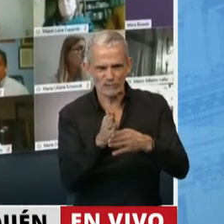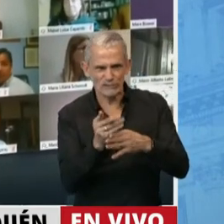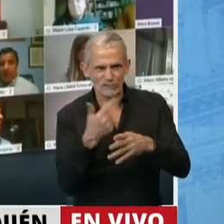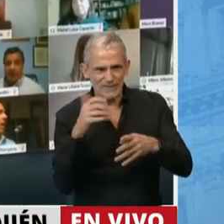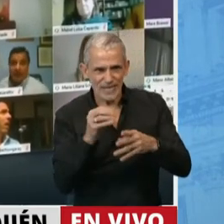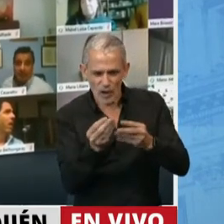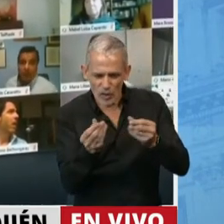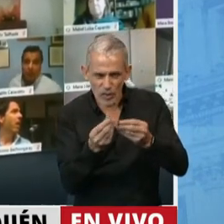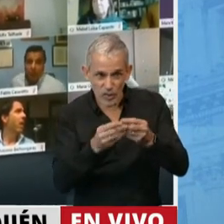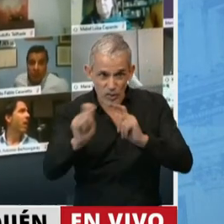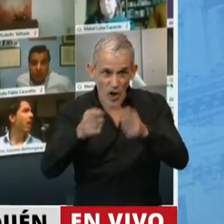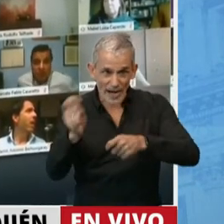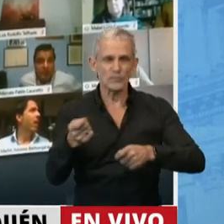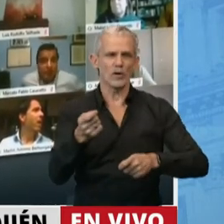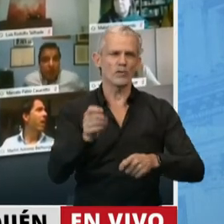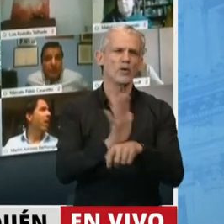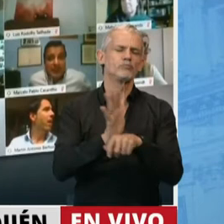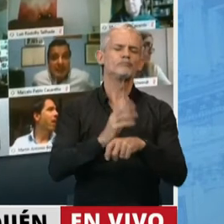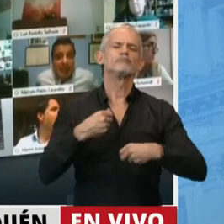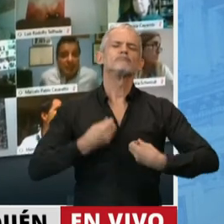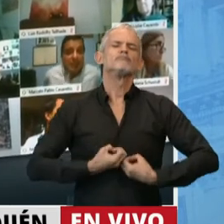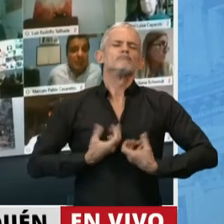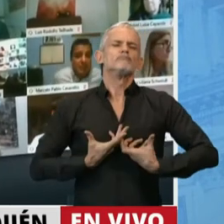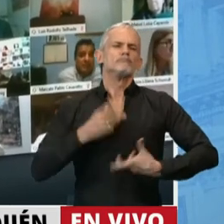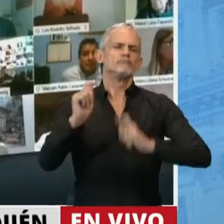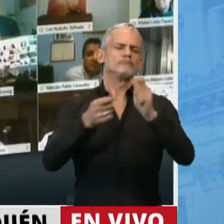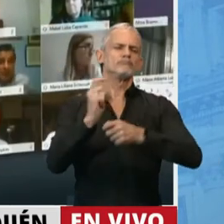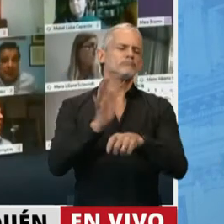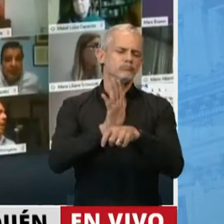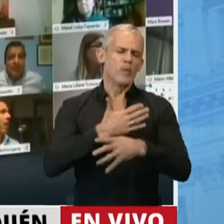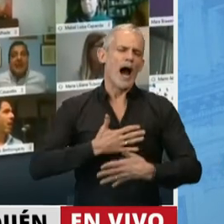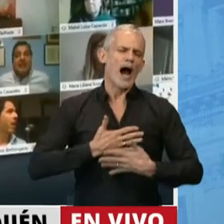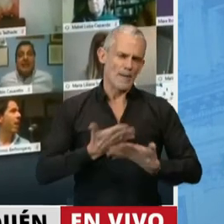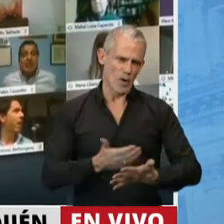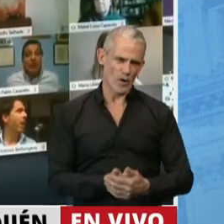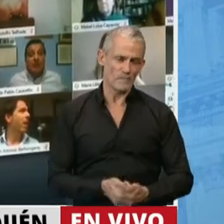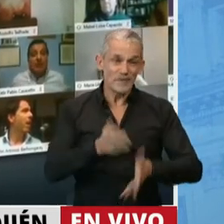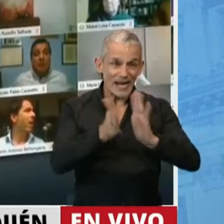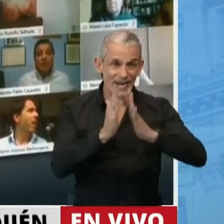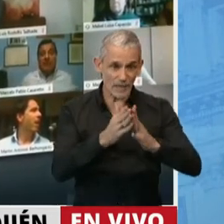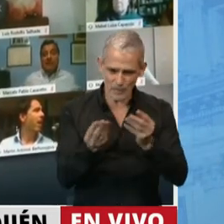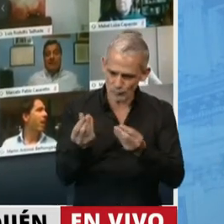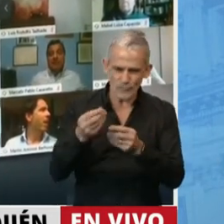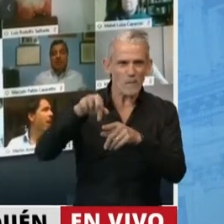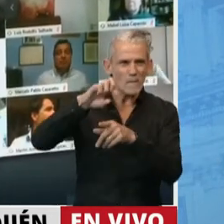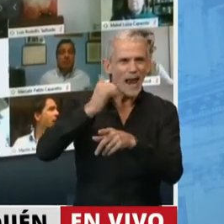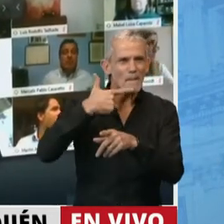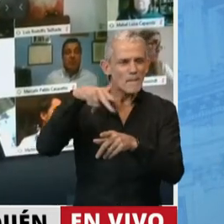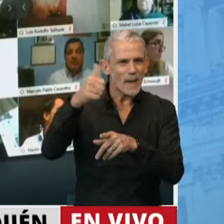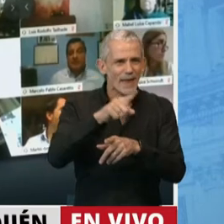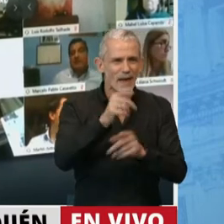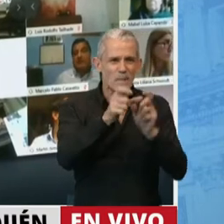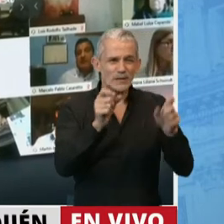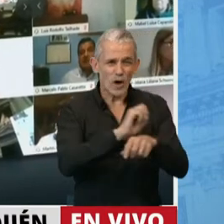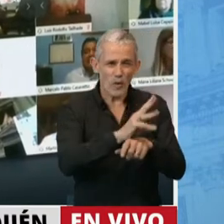donación del plasma es un acto altruista, solidario y de amor. El tratamiento con plasma de pacientes recuperados